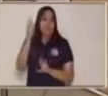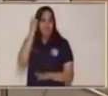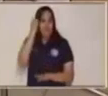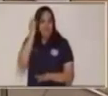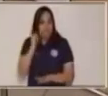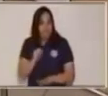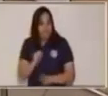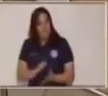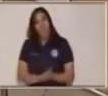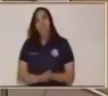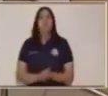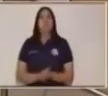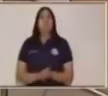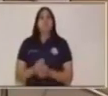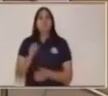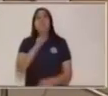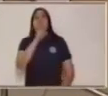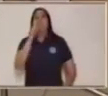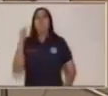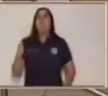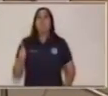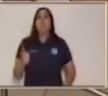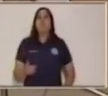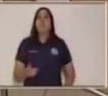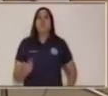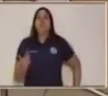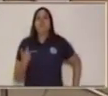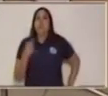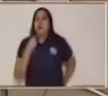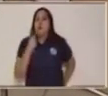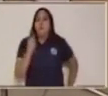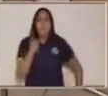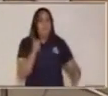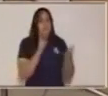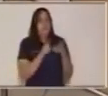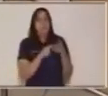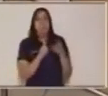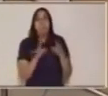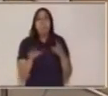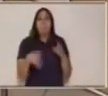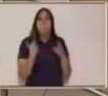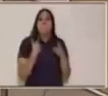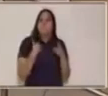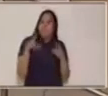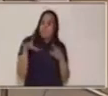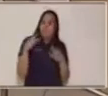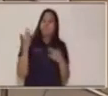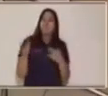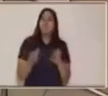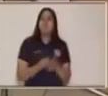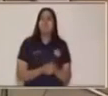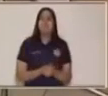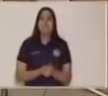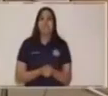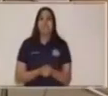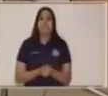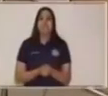Ahora, otra cosa que la coherencia nos busca y nos invita a hacer es